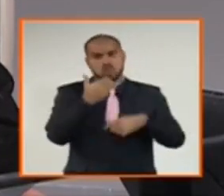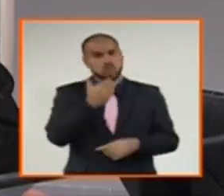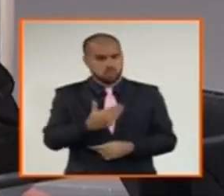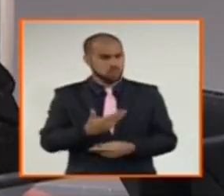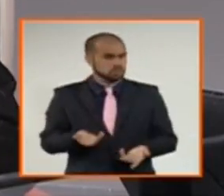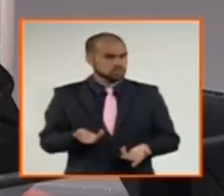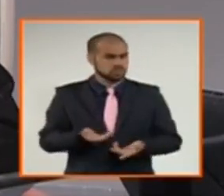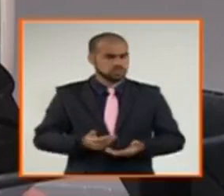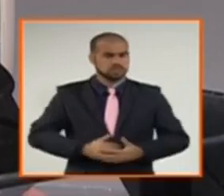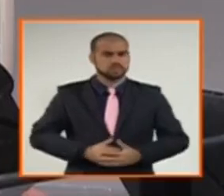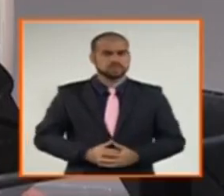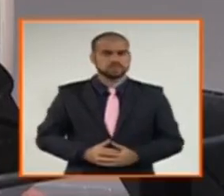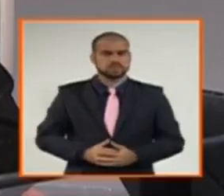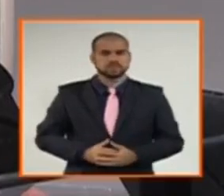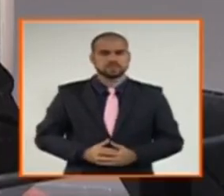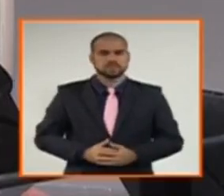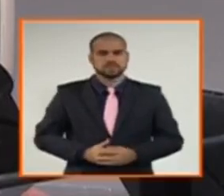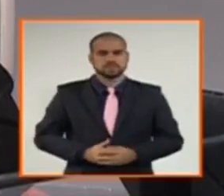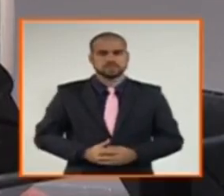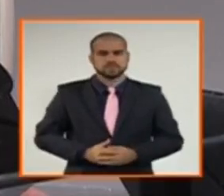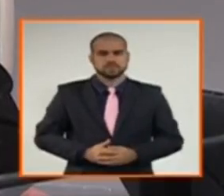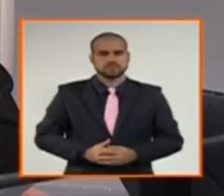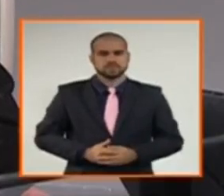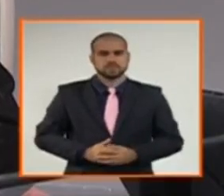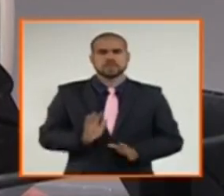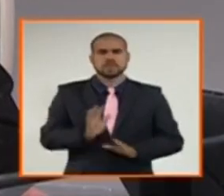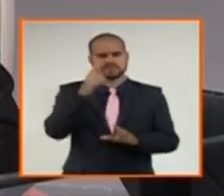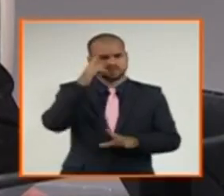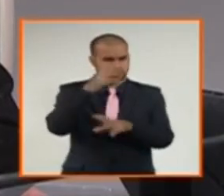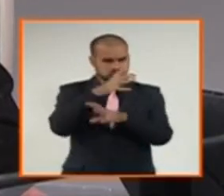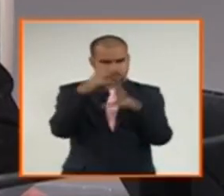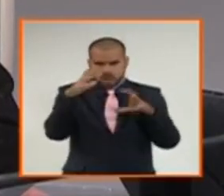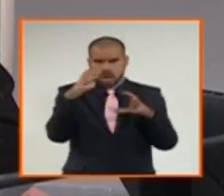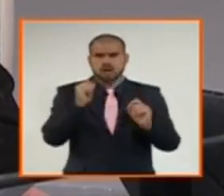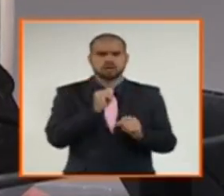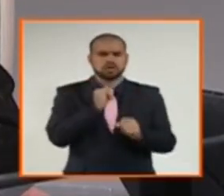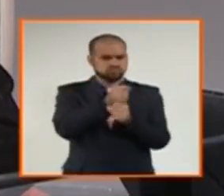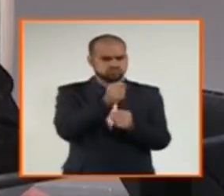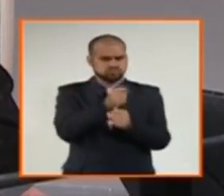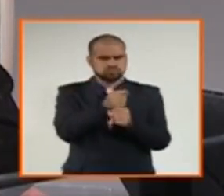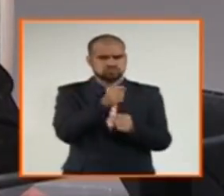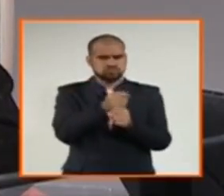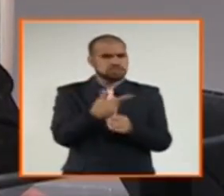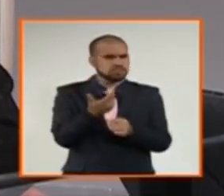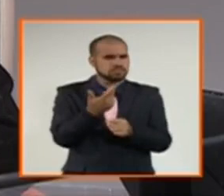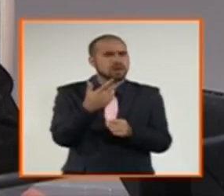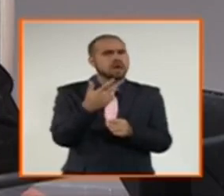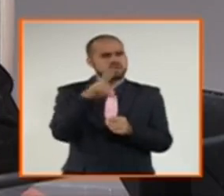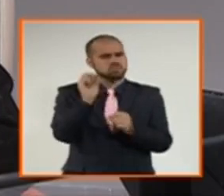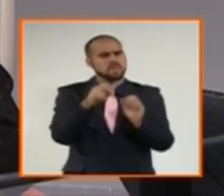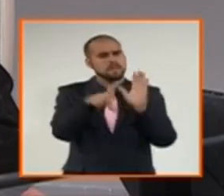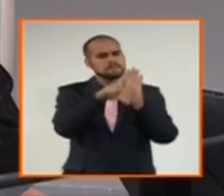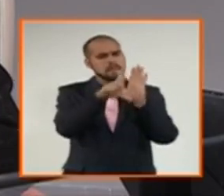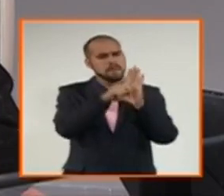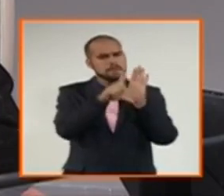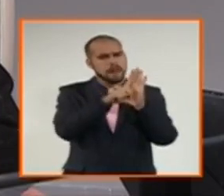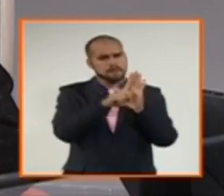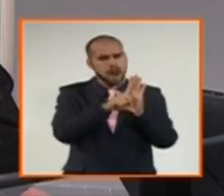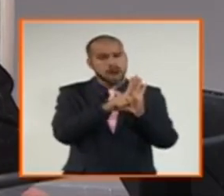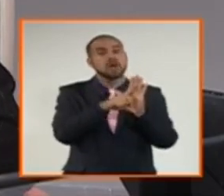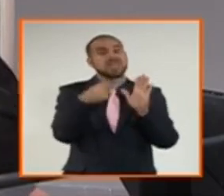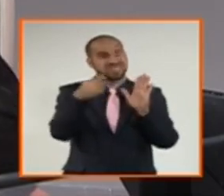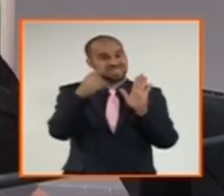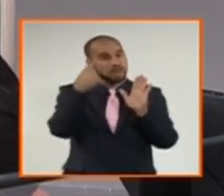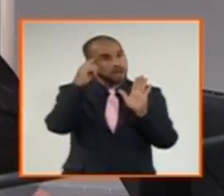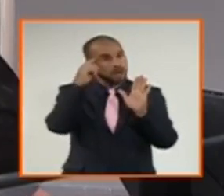incorporado desde la ciencia, la innovación, un grupo de cuestiones que son importantes tener en cuenta